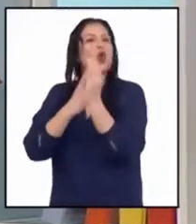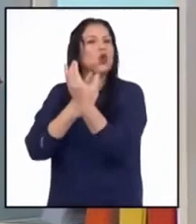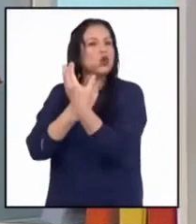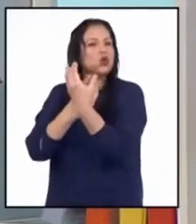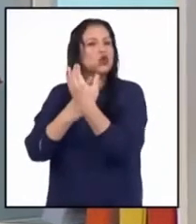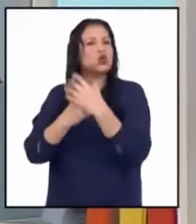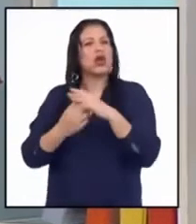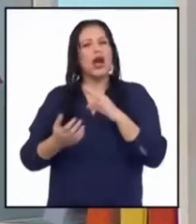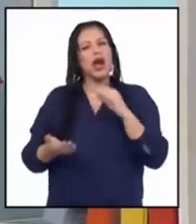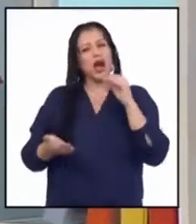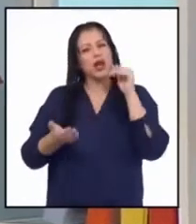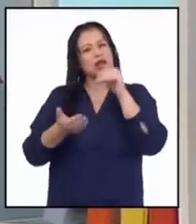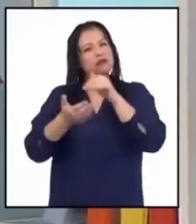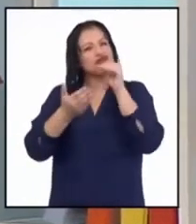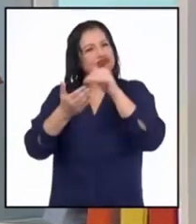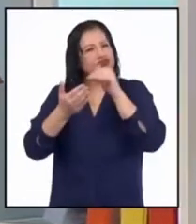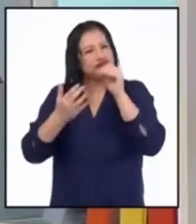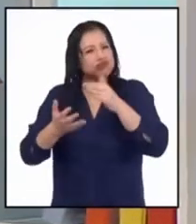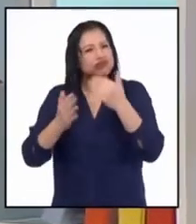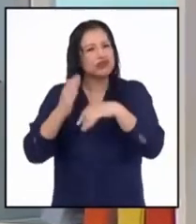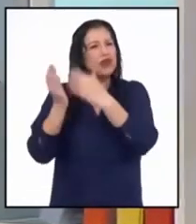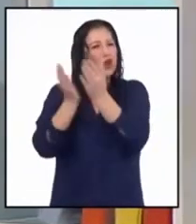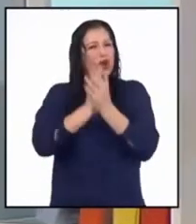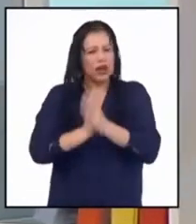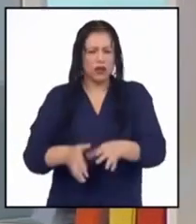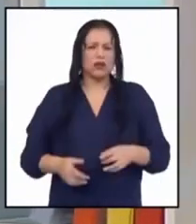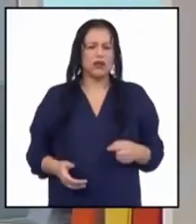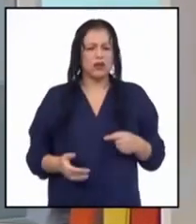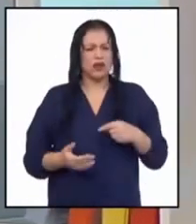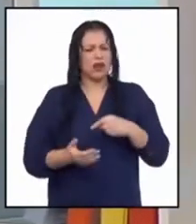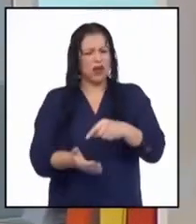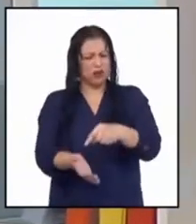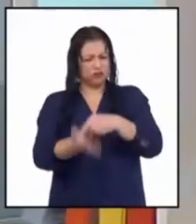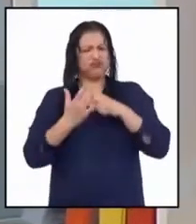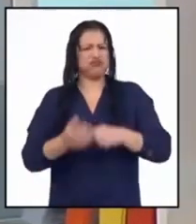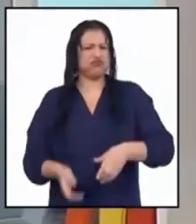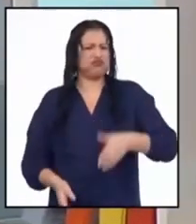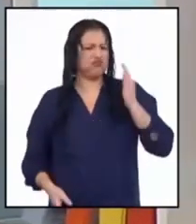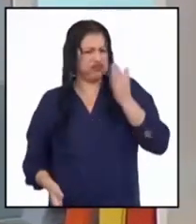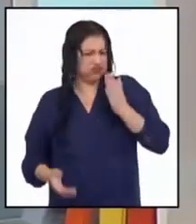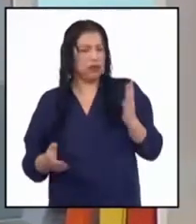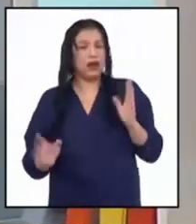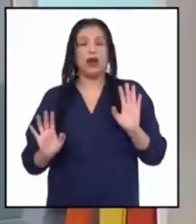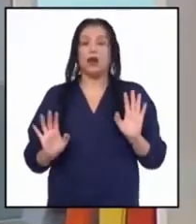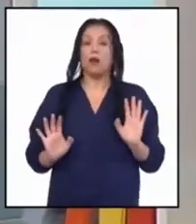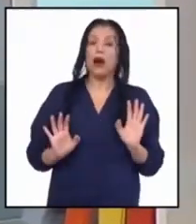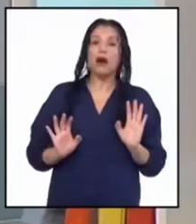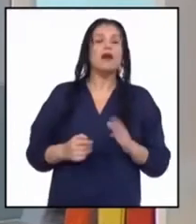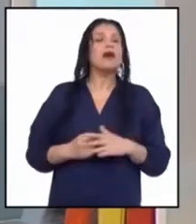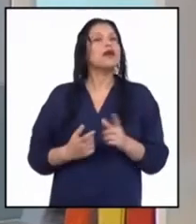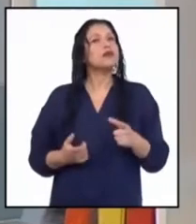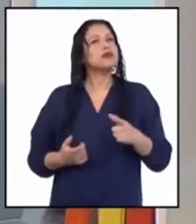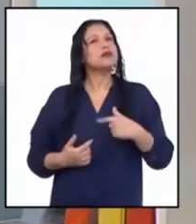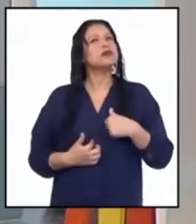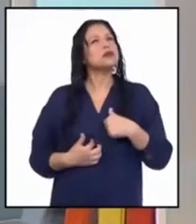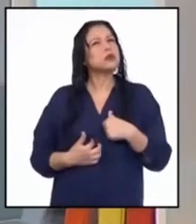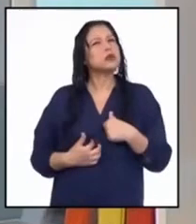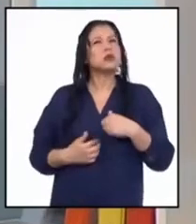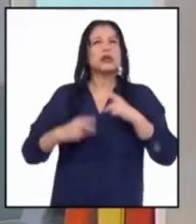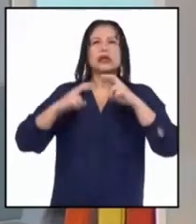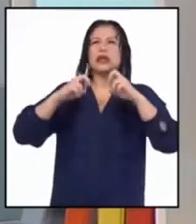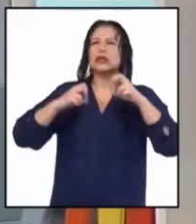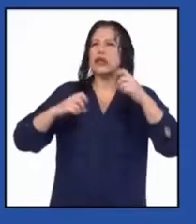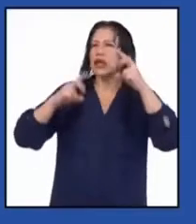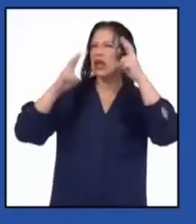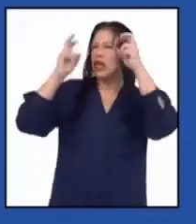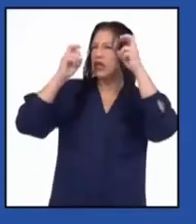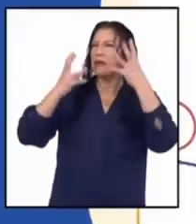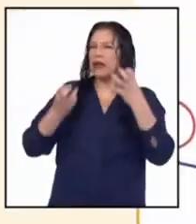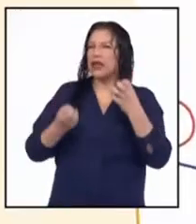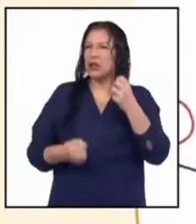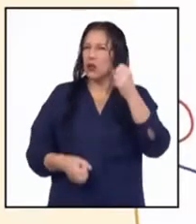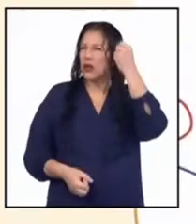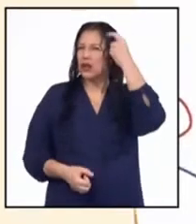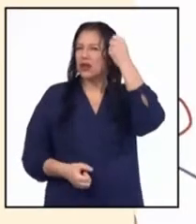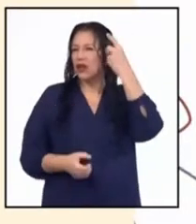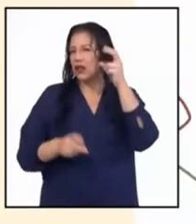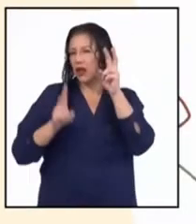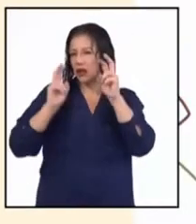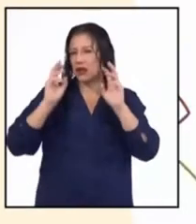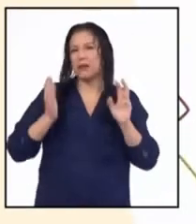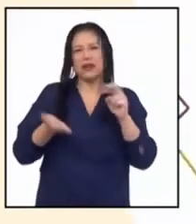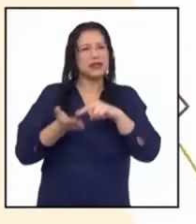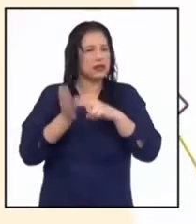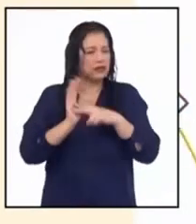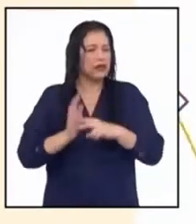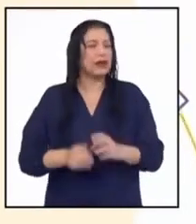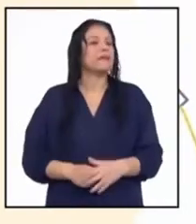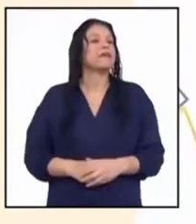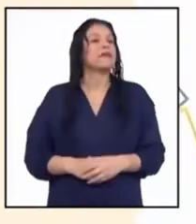autoritaria. Yo creo que da mucho que pensar sobre el tema y a mí me gustaría entender un poquito más. Y